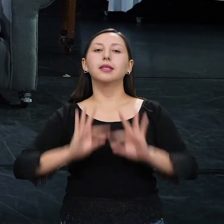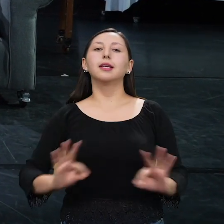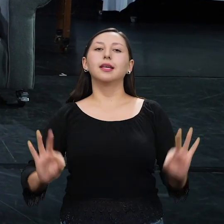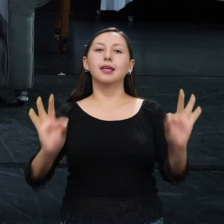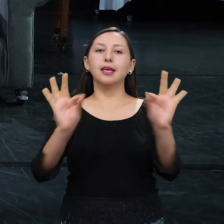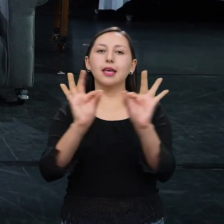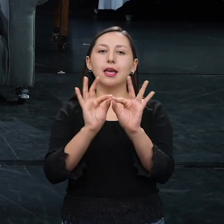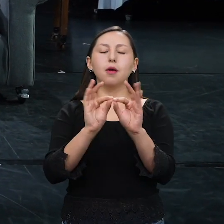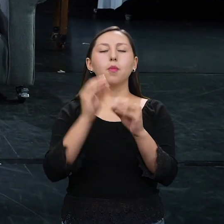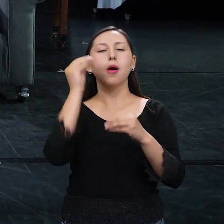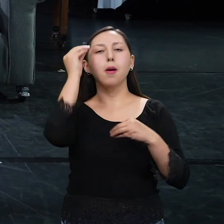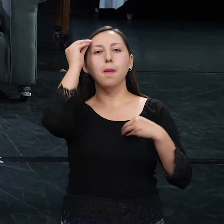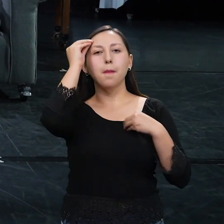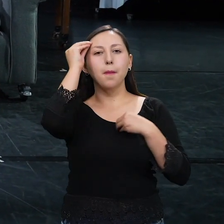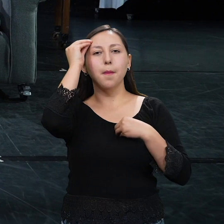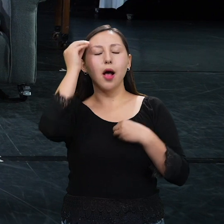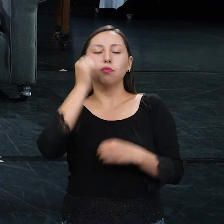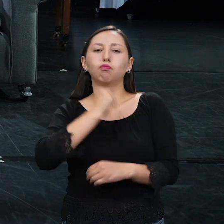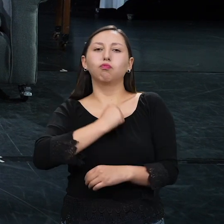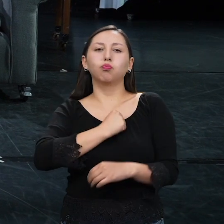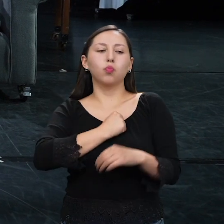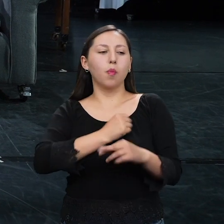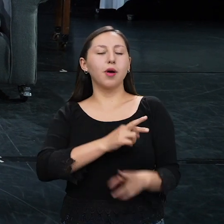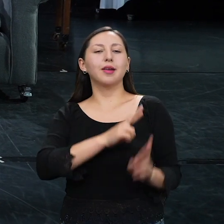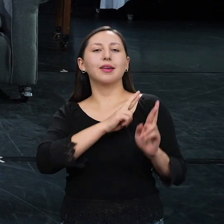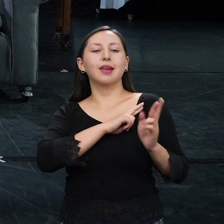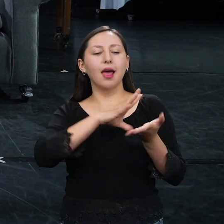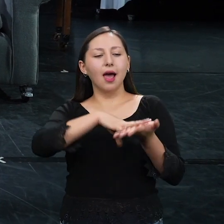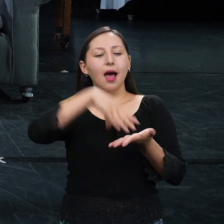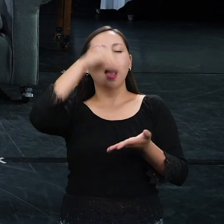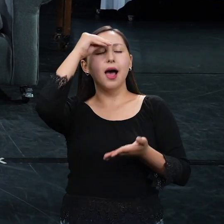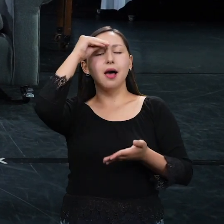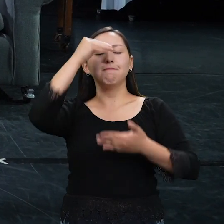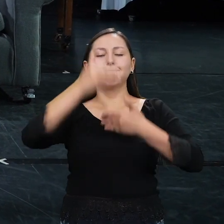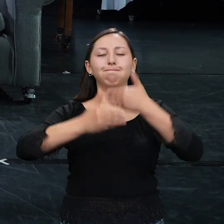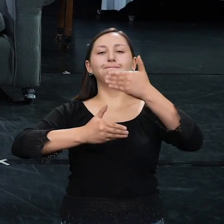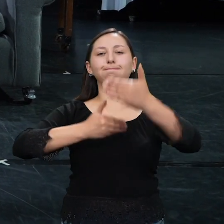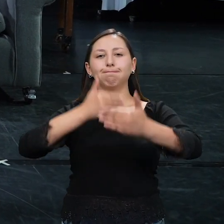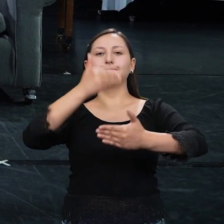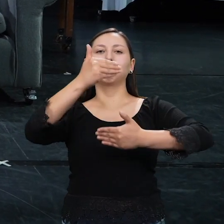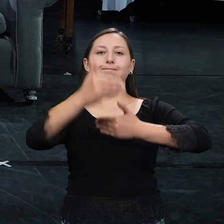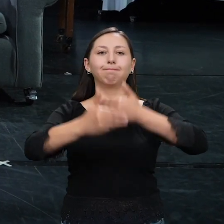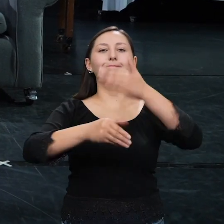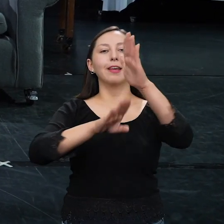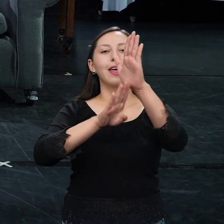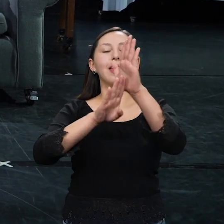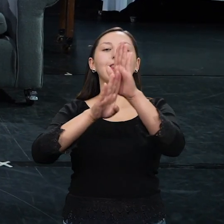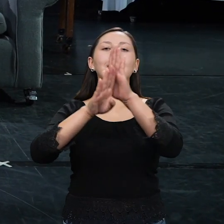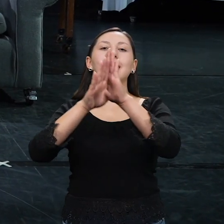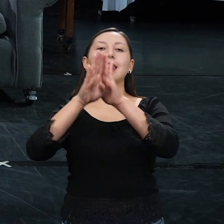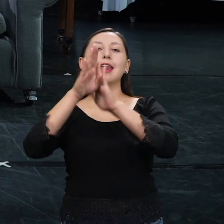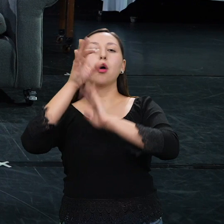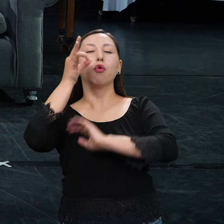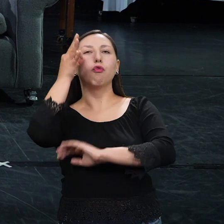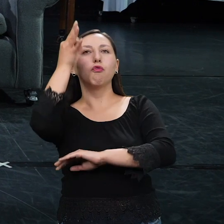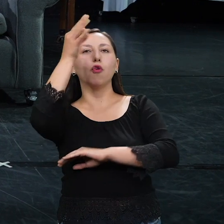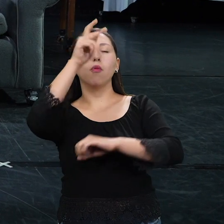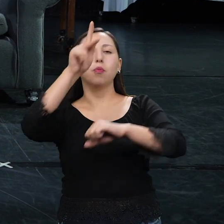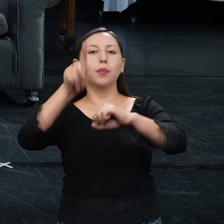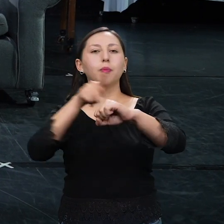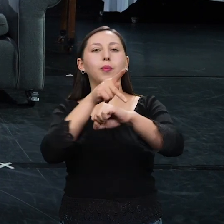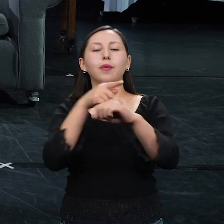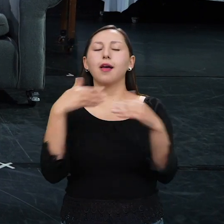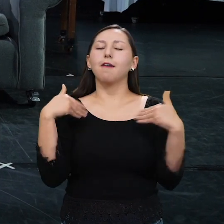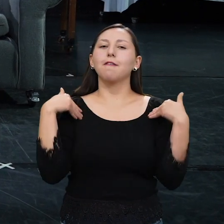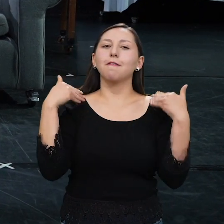estar siempre con el interés de poder aprender más. Pero eso te trae grandes recompensas. La alegría de poder bailar,